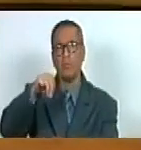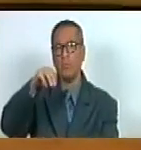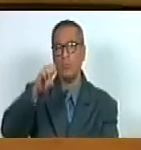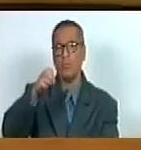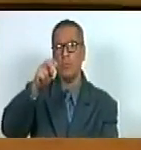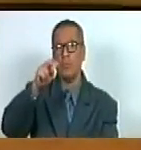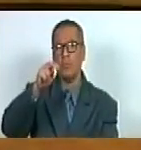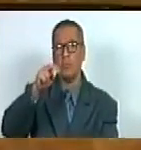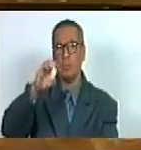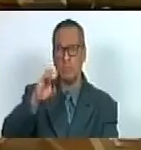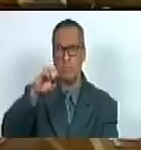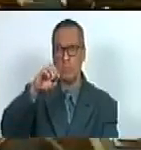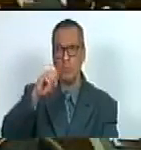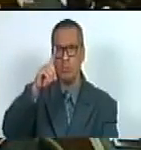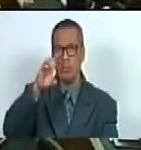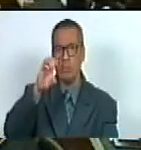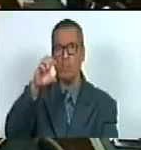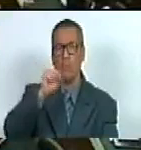Sánchez